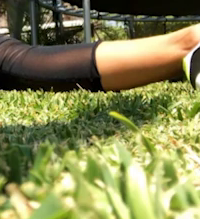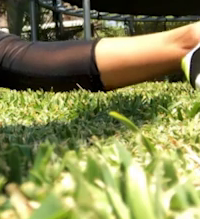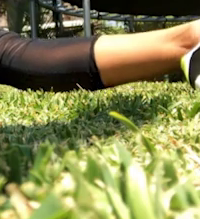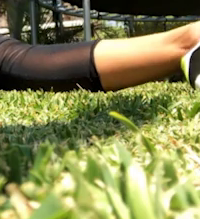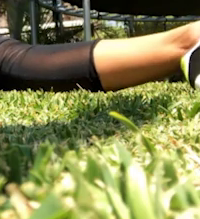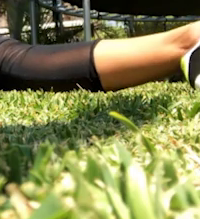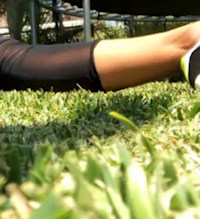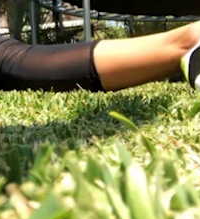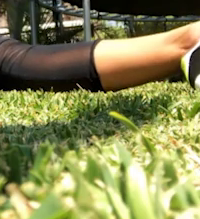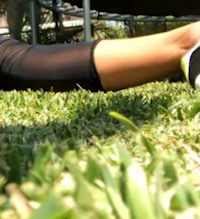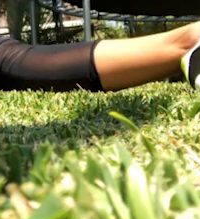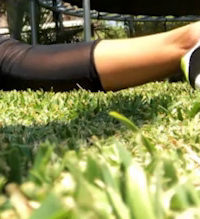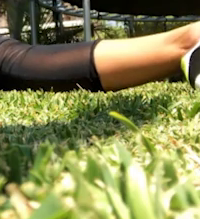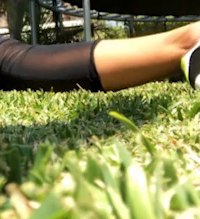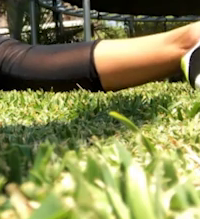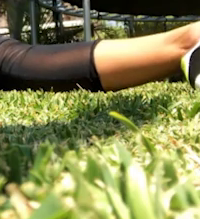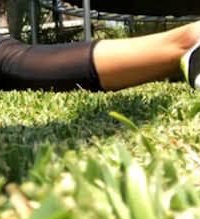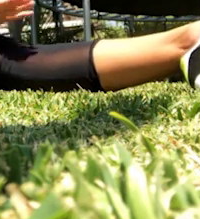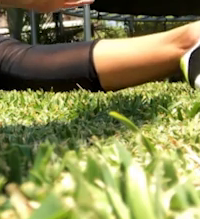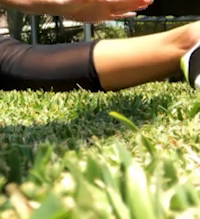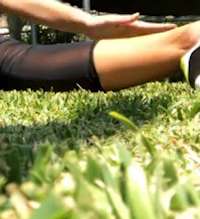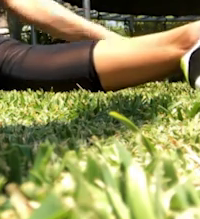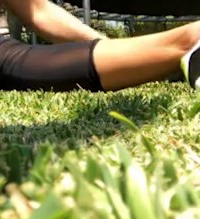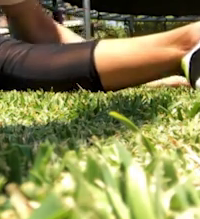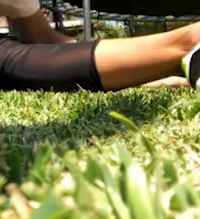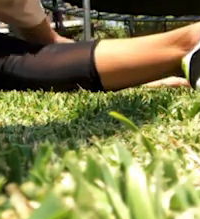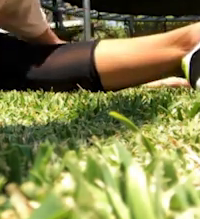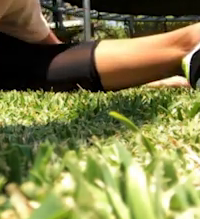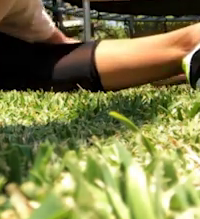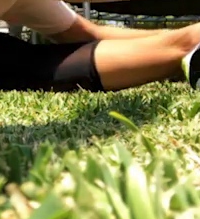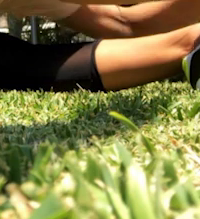subir el brazo derecho e ir hacia el lado izquierdo.